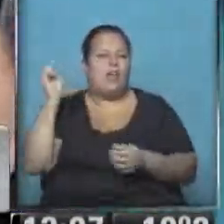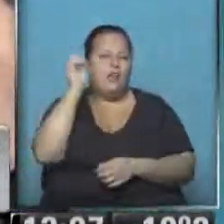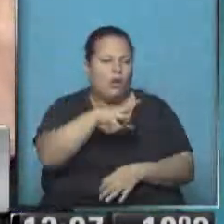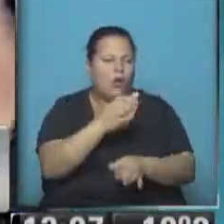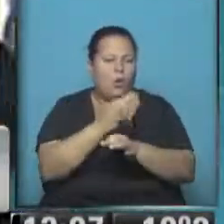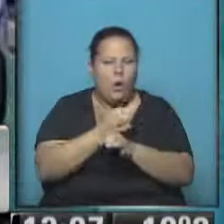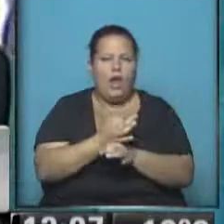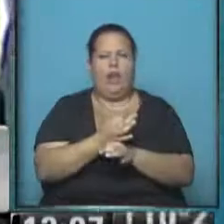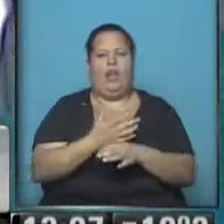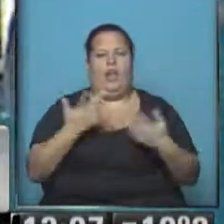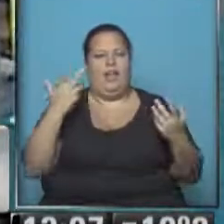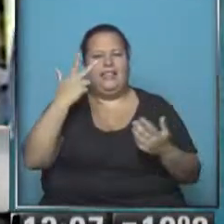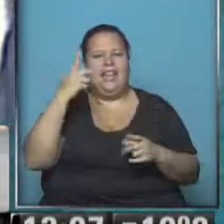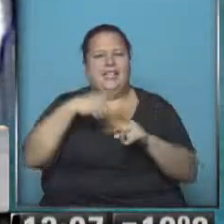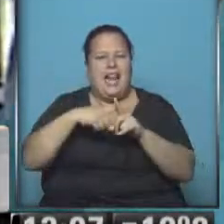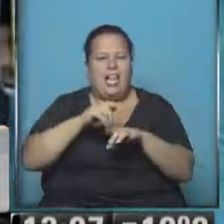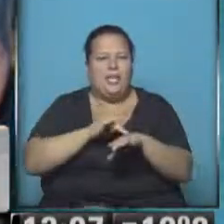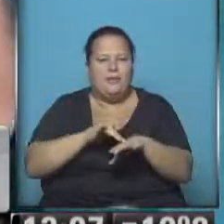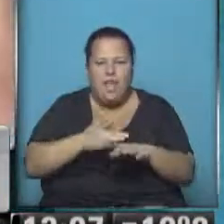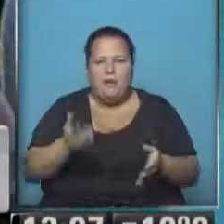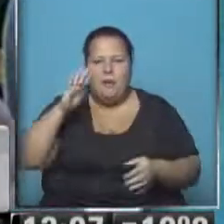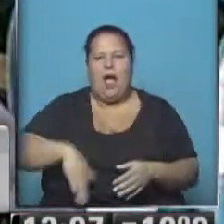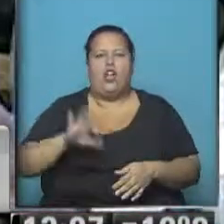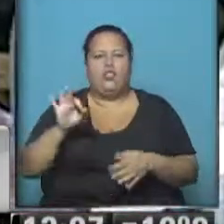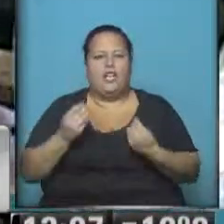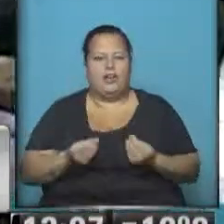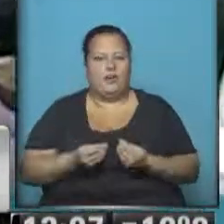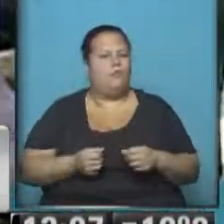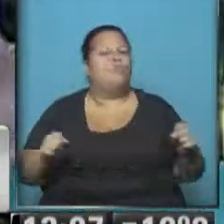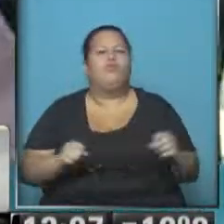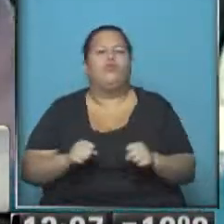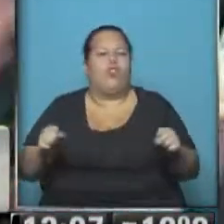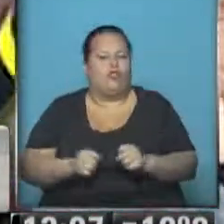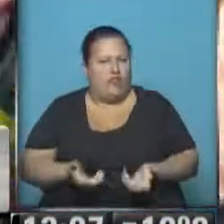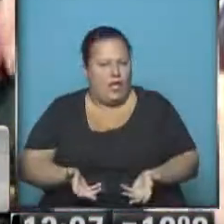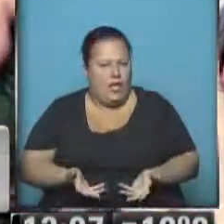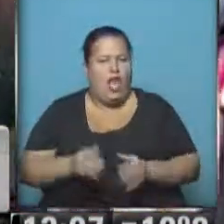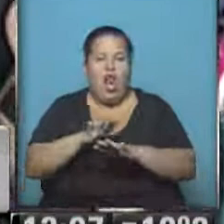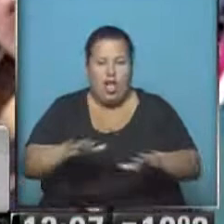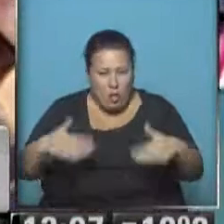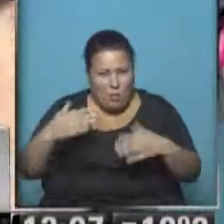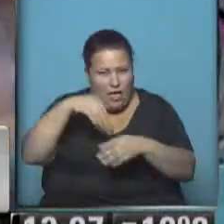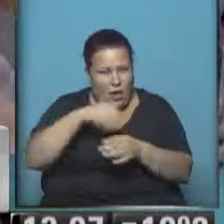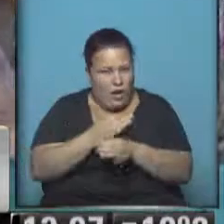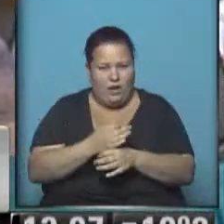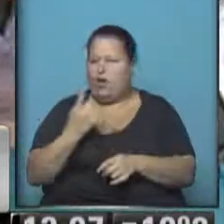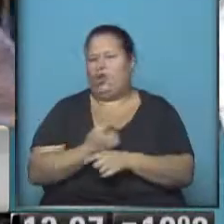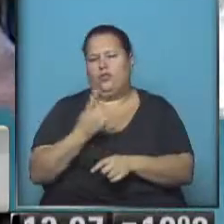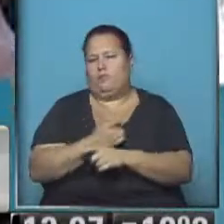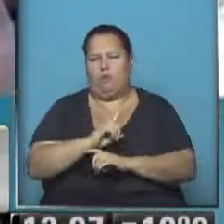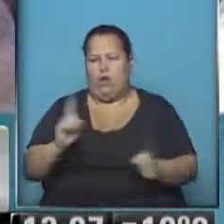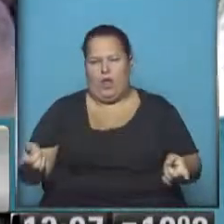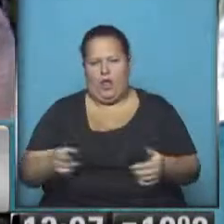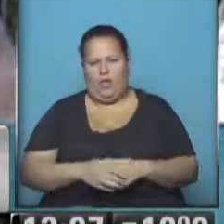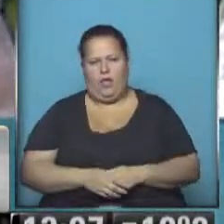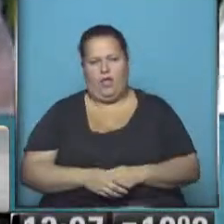hijos a la escuela con tres grados de sensación térmica bajo cero? Hace mucho frío. ¿Los chicos pueden estar en la escuela? No, no pueden,